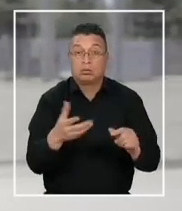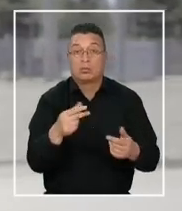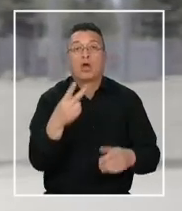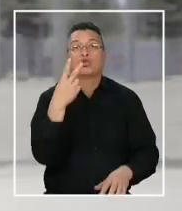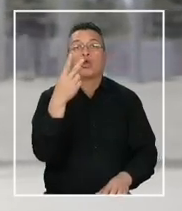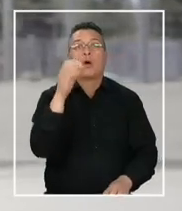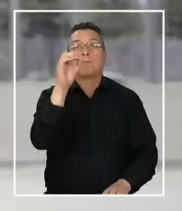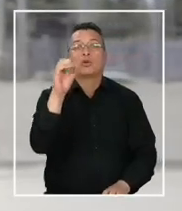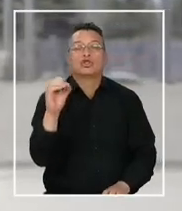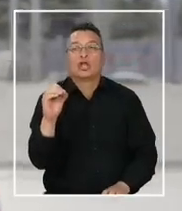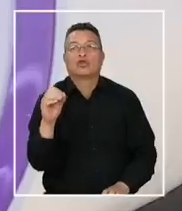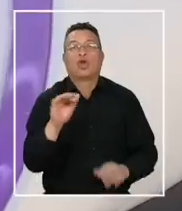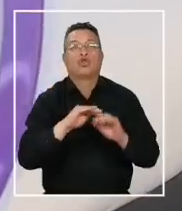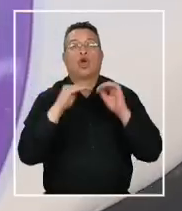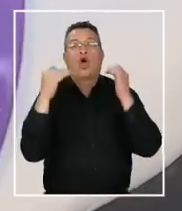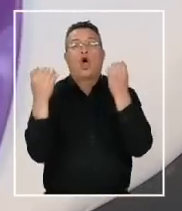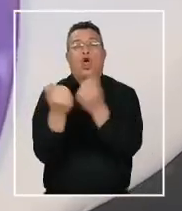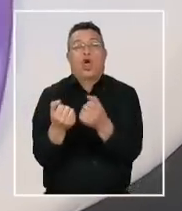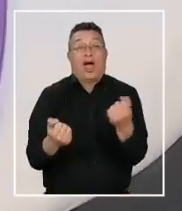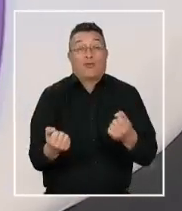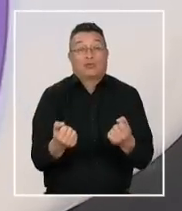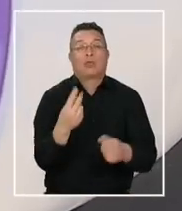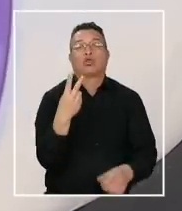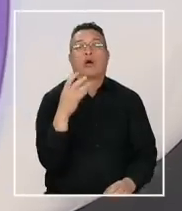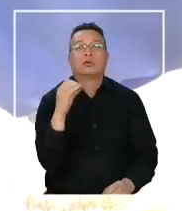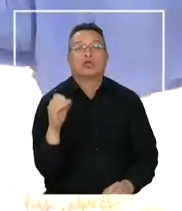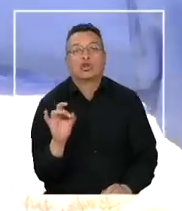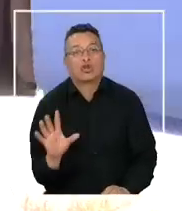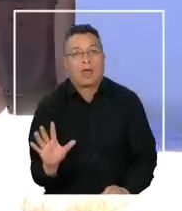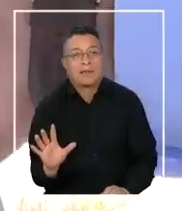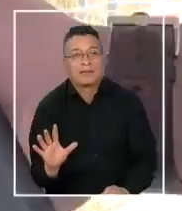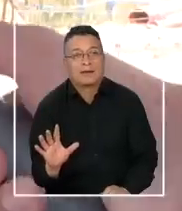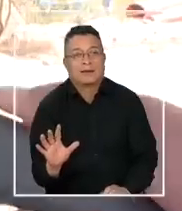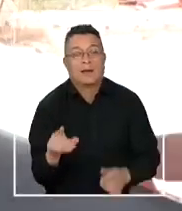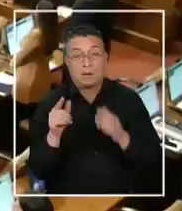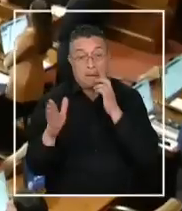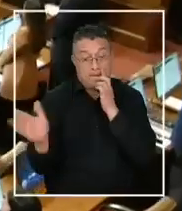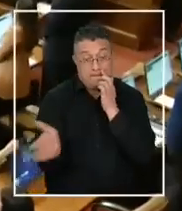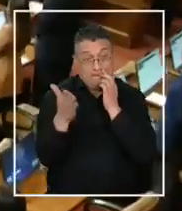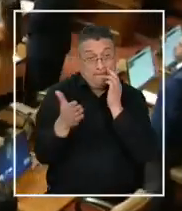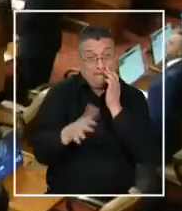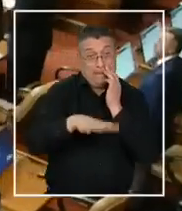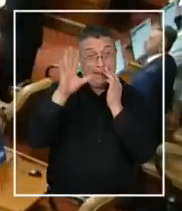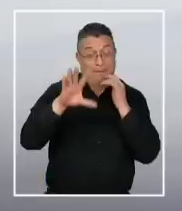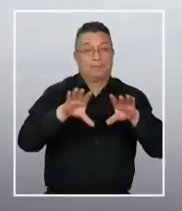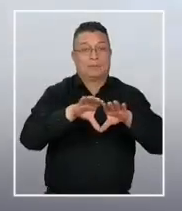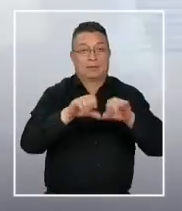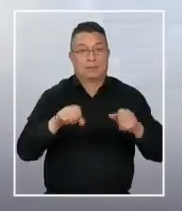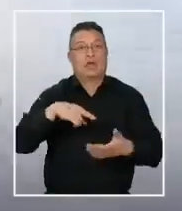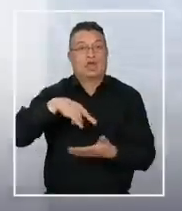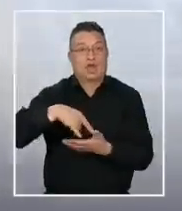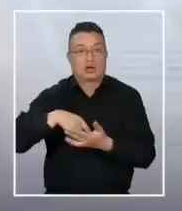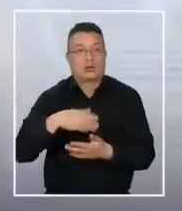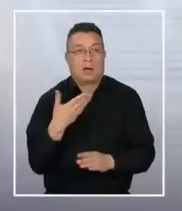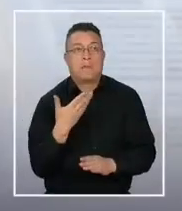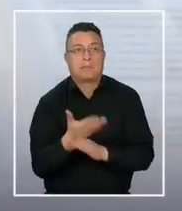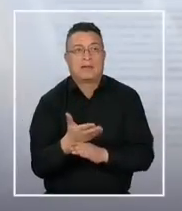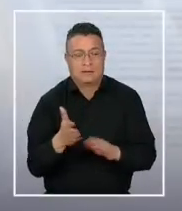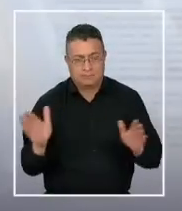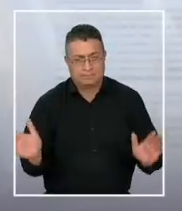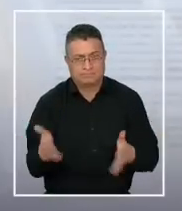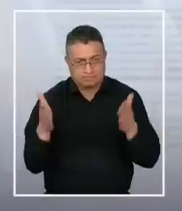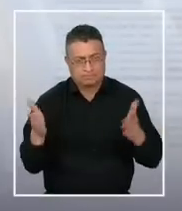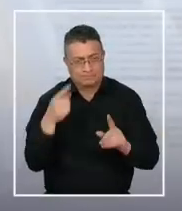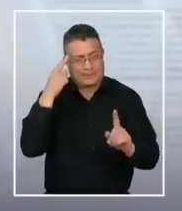de un 2% de la venta de todos los automóviles en Chile. Para seguir impulsando este mercado, el Congreso acordó pedir al Ejecutivo que se impulsen